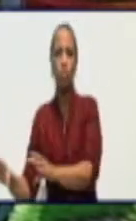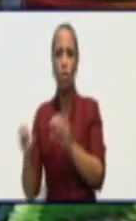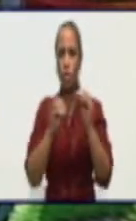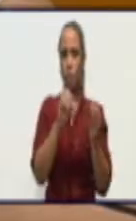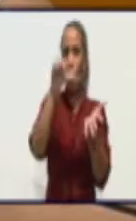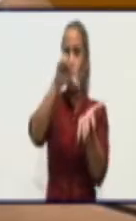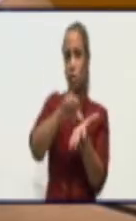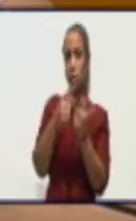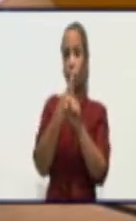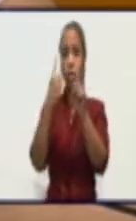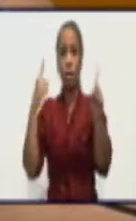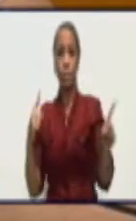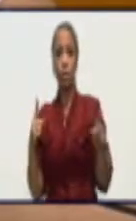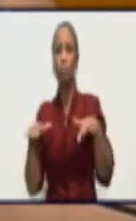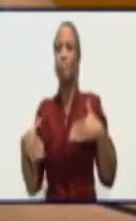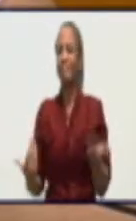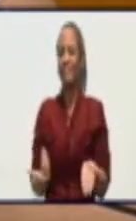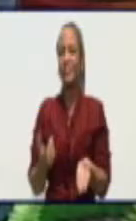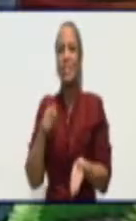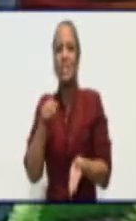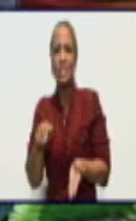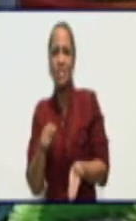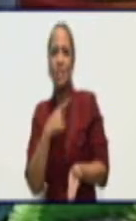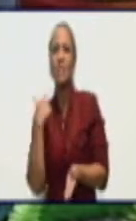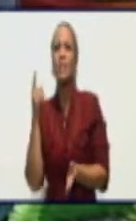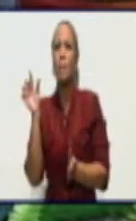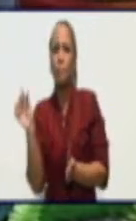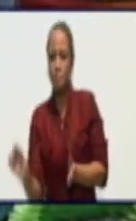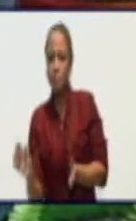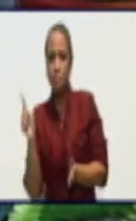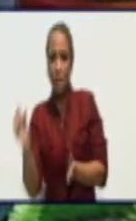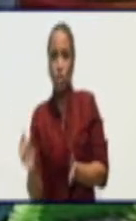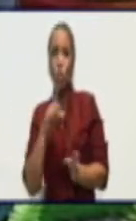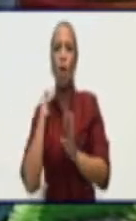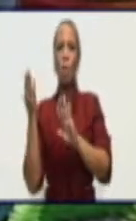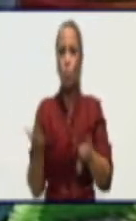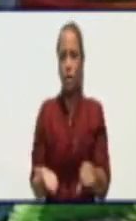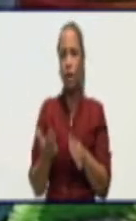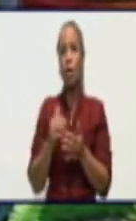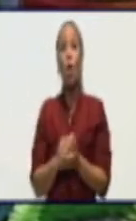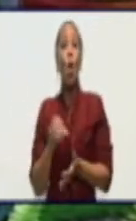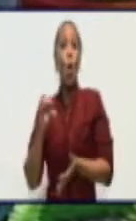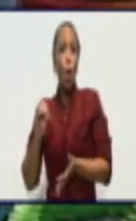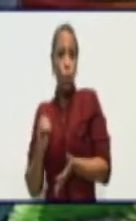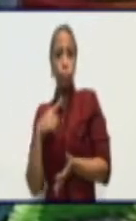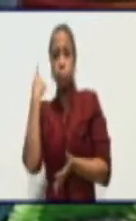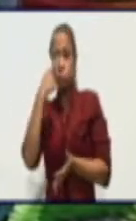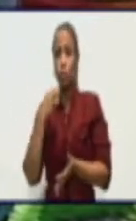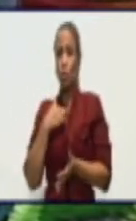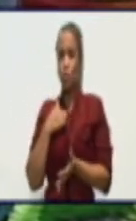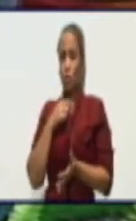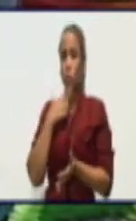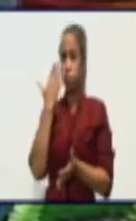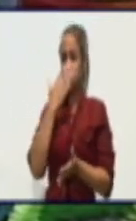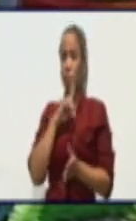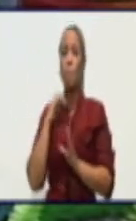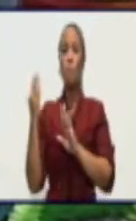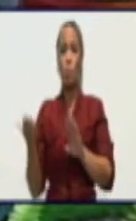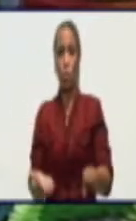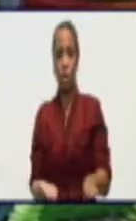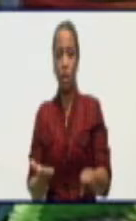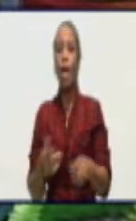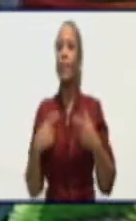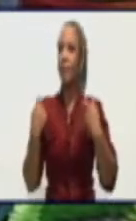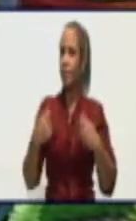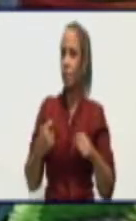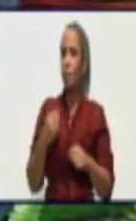ahí es donde está y si es usted el que muere es en eso lo que yo pienso deben de pensar o